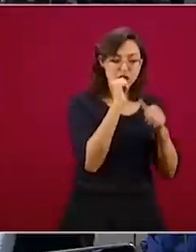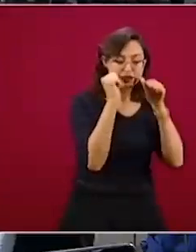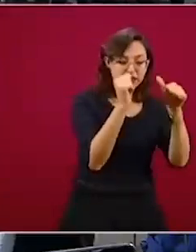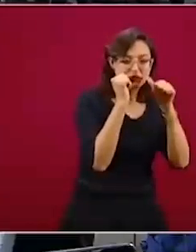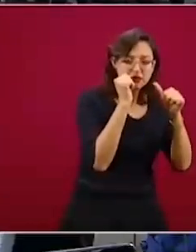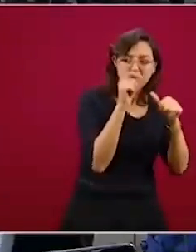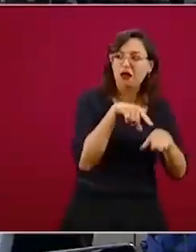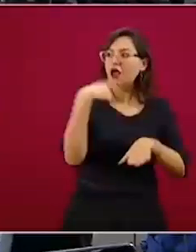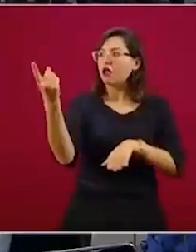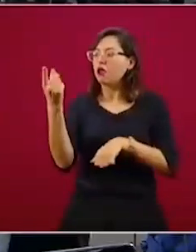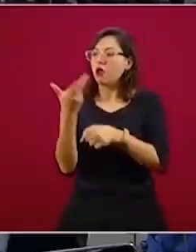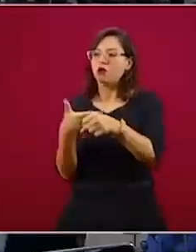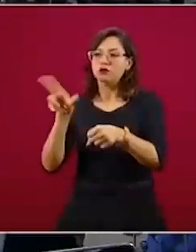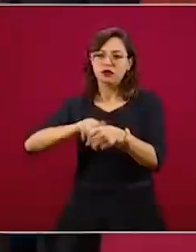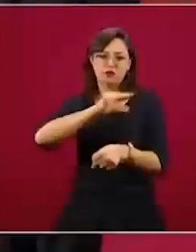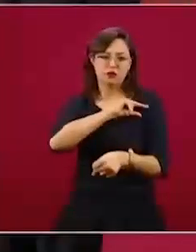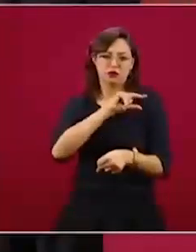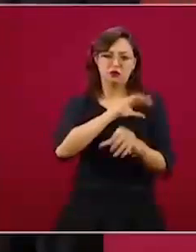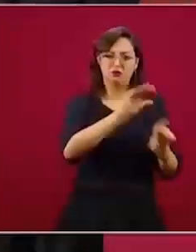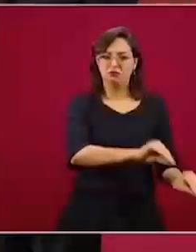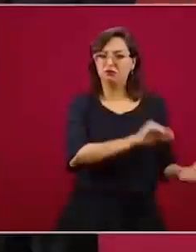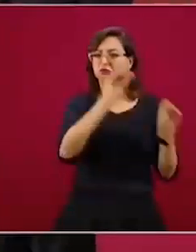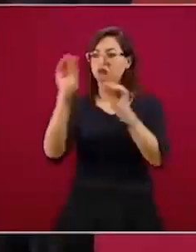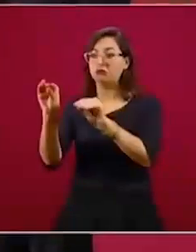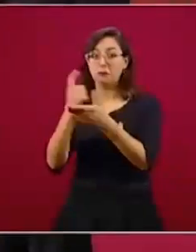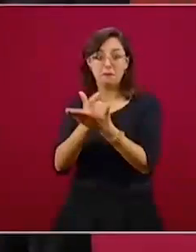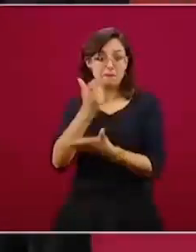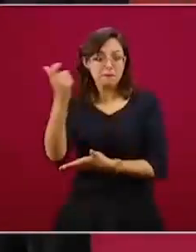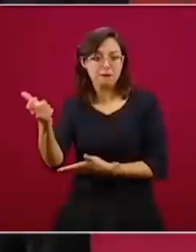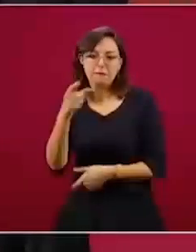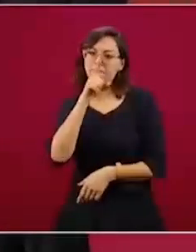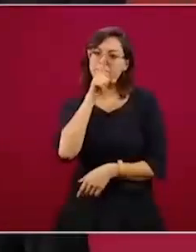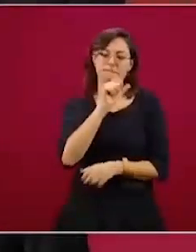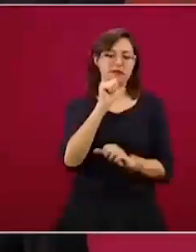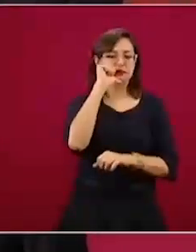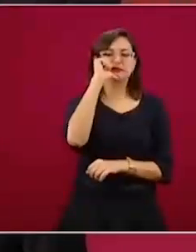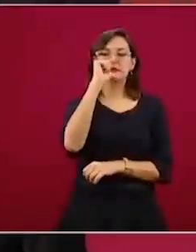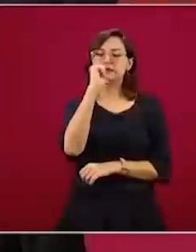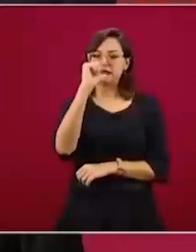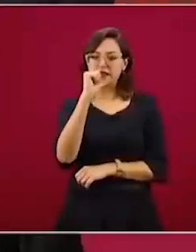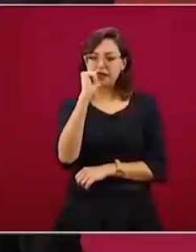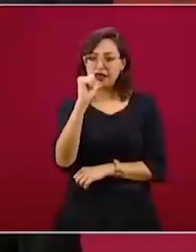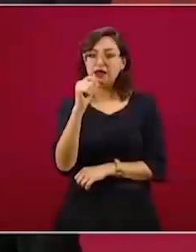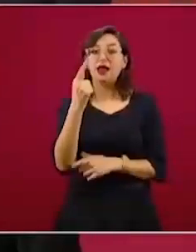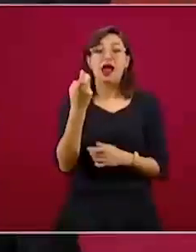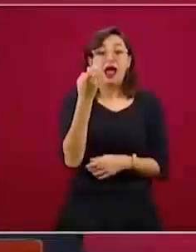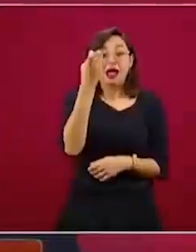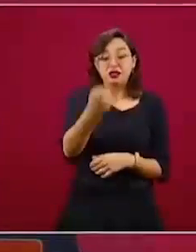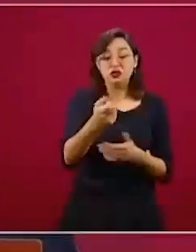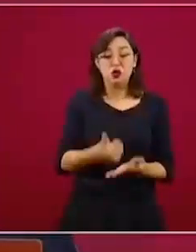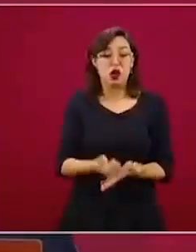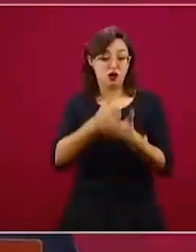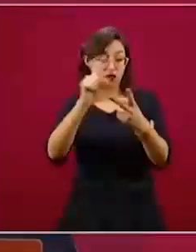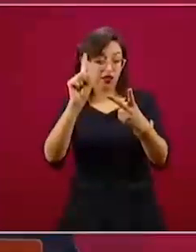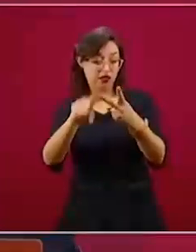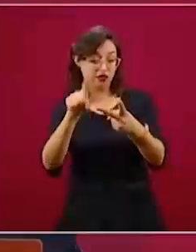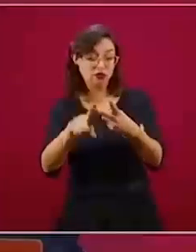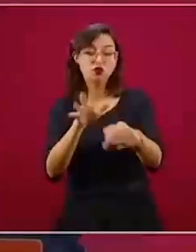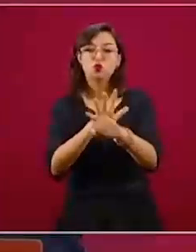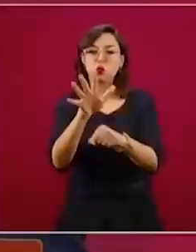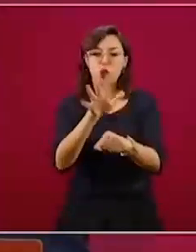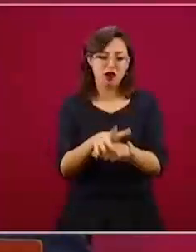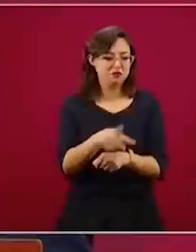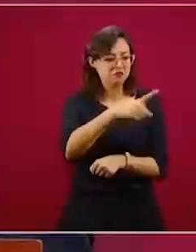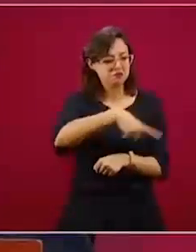de los hospitales públicos para dedicarlos a COVID, en los datos que ya nos señalaba antes el subsecretario Gatell, y